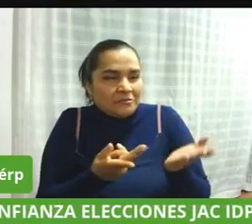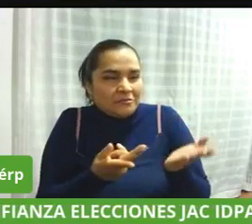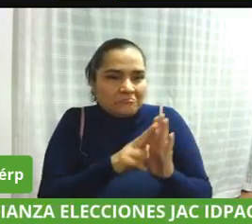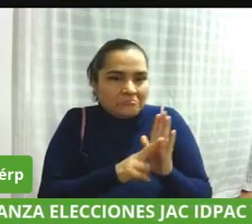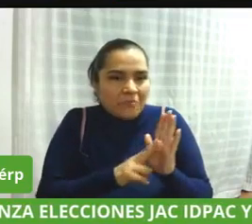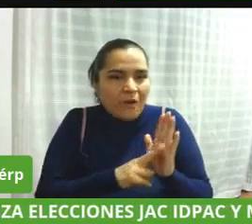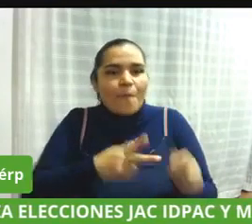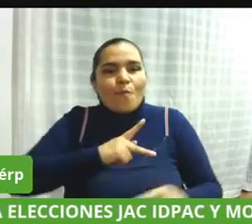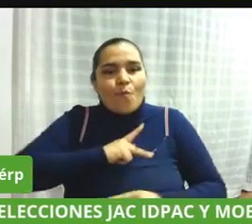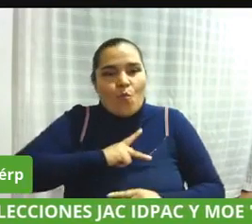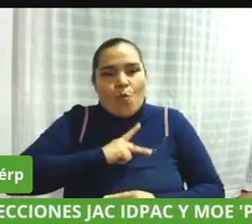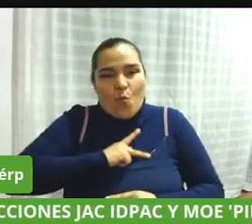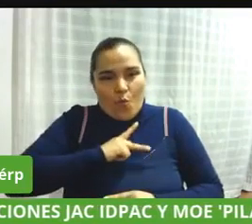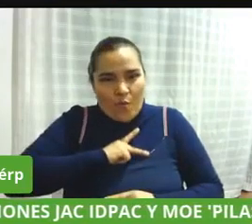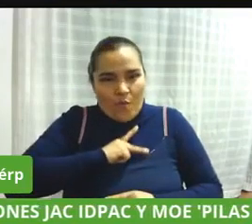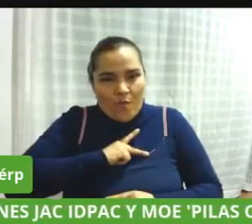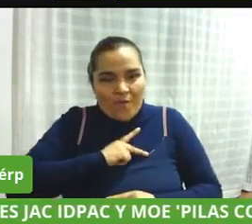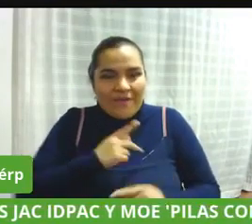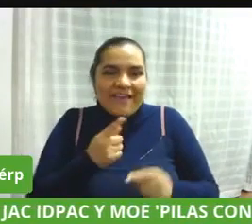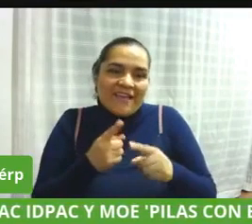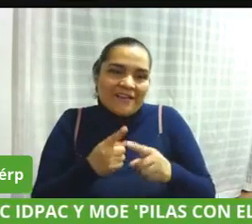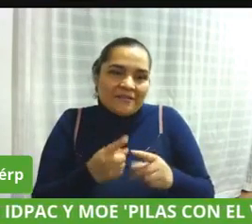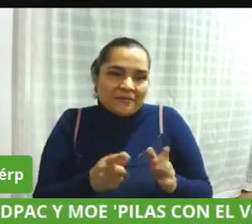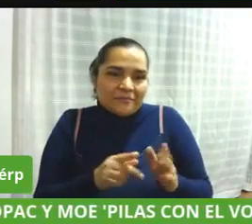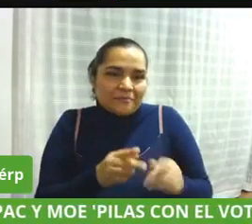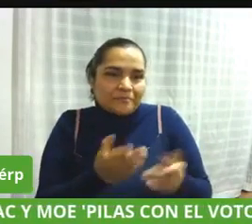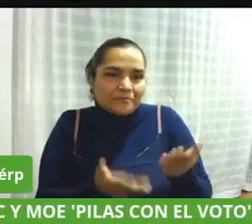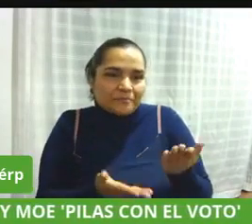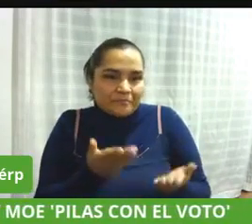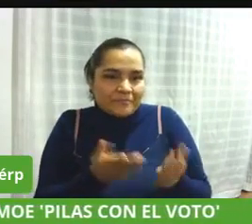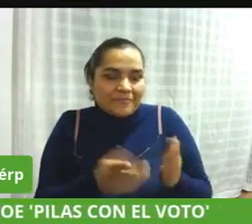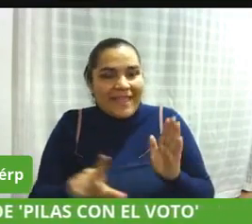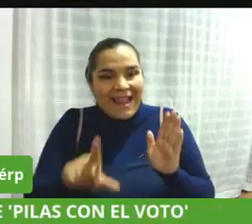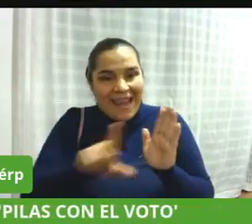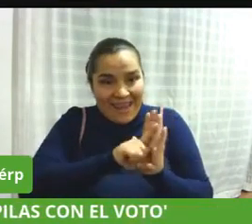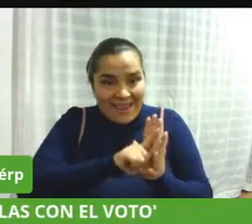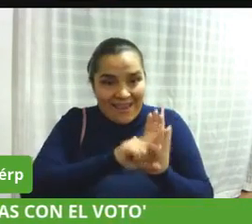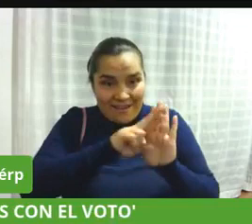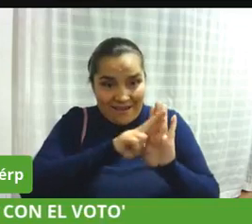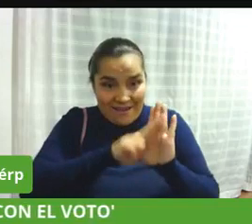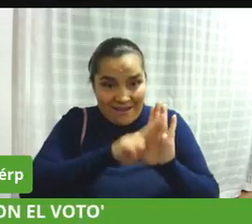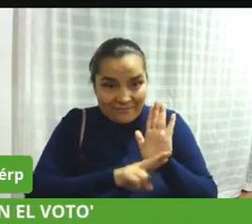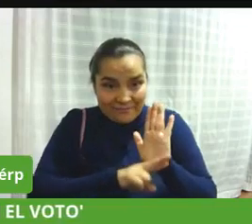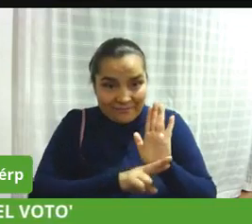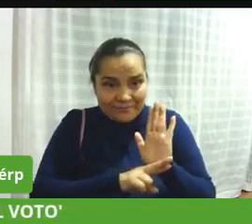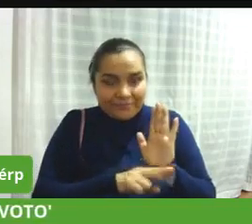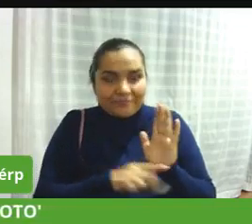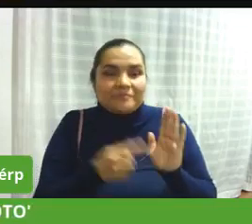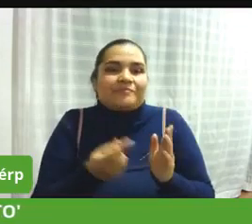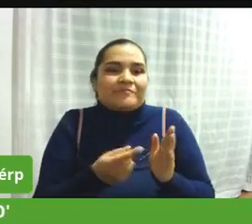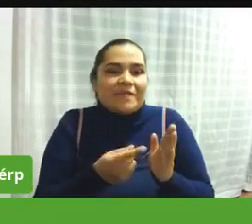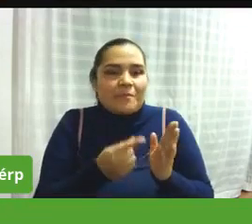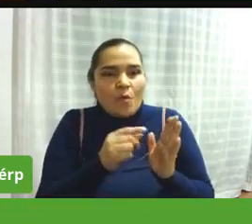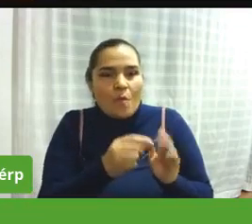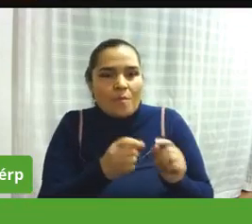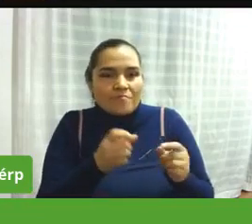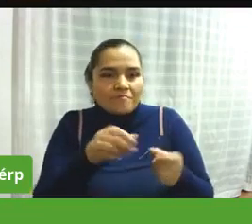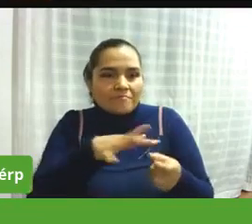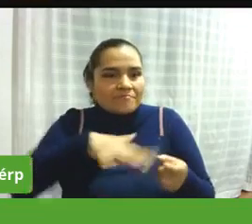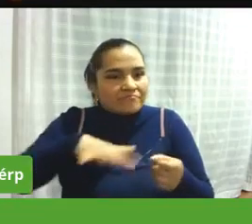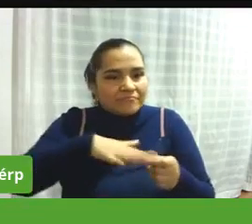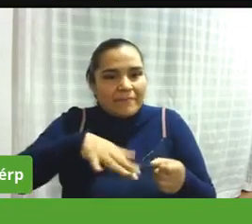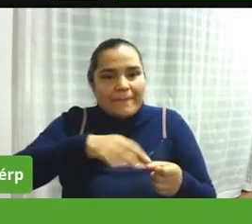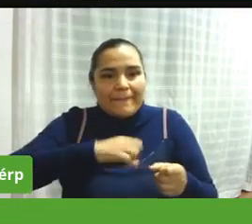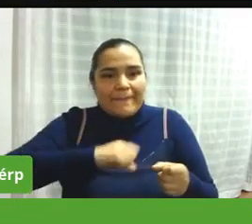evidentemente hay una ley que reglamenta los aspectos más generales pero pues son